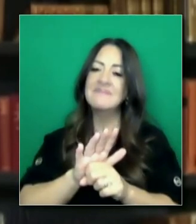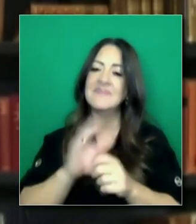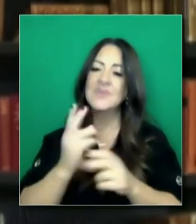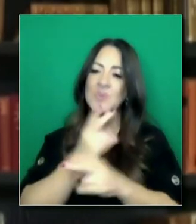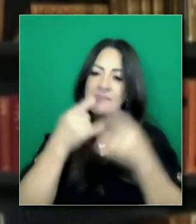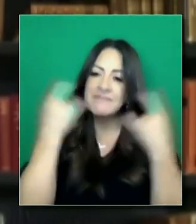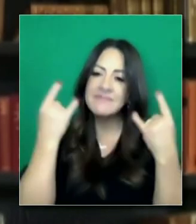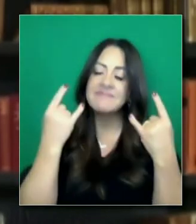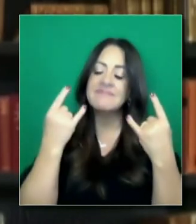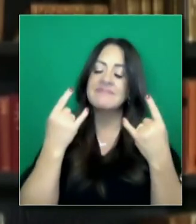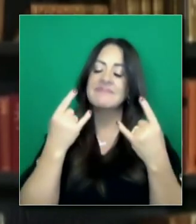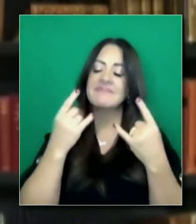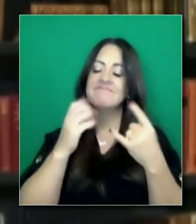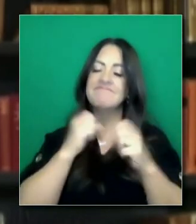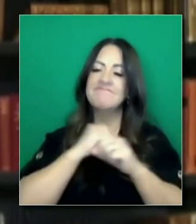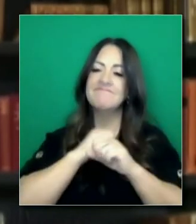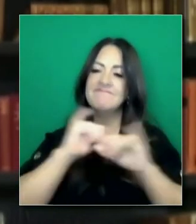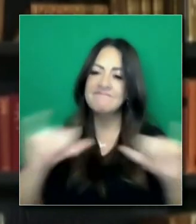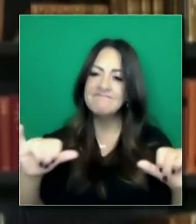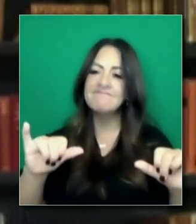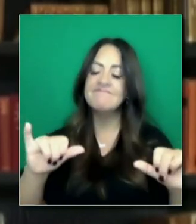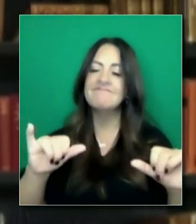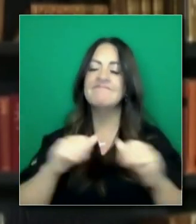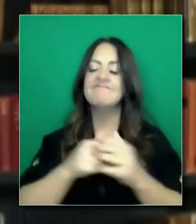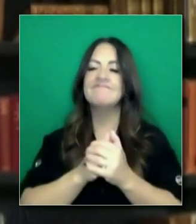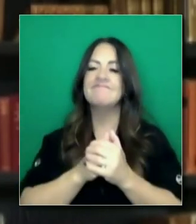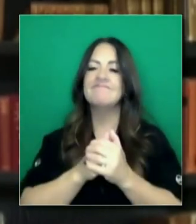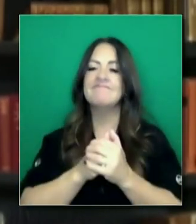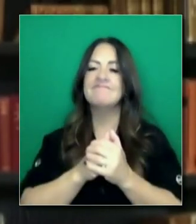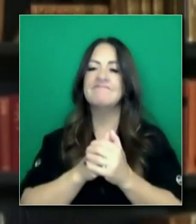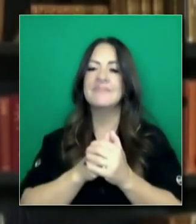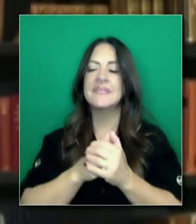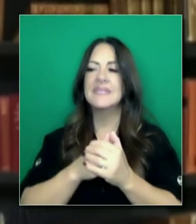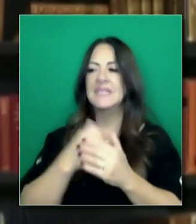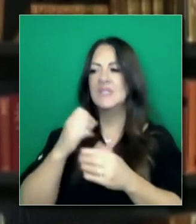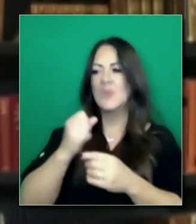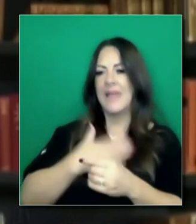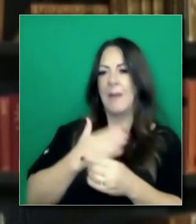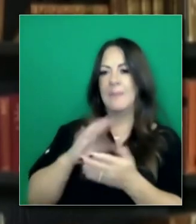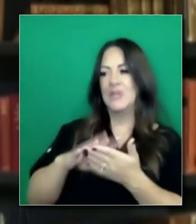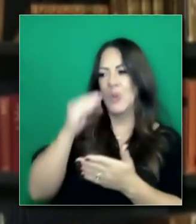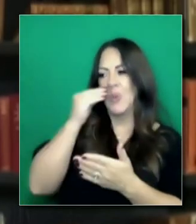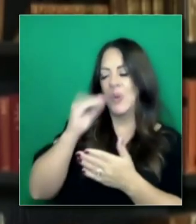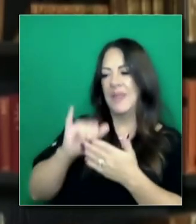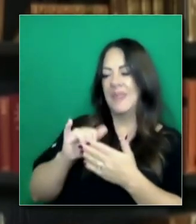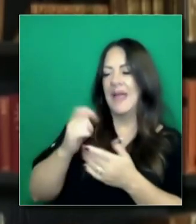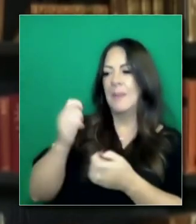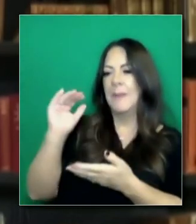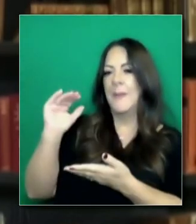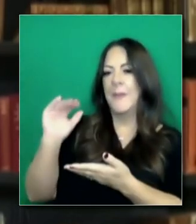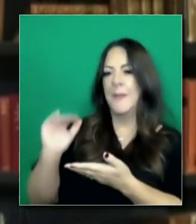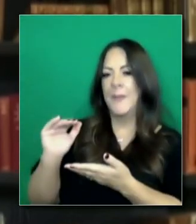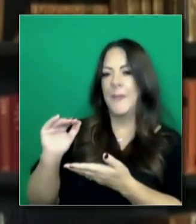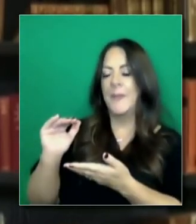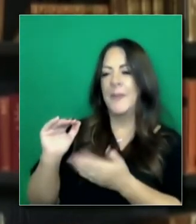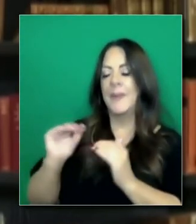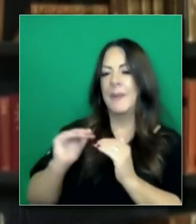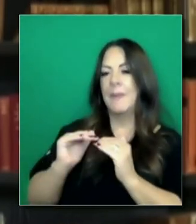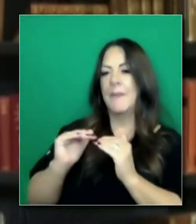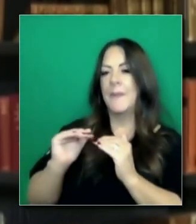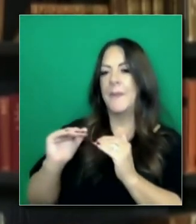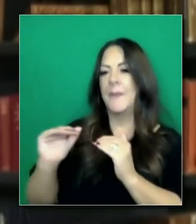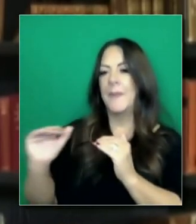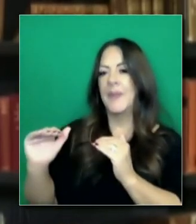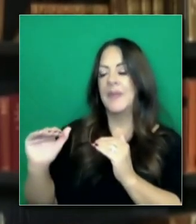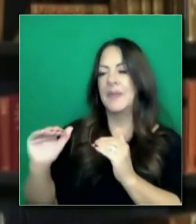transmisión de este virus que en este momento tan difícil son señales muy alentadoras de que tal vez